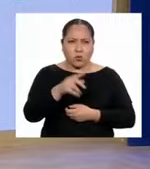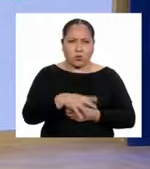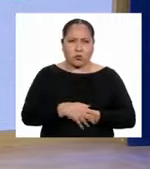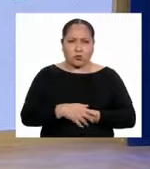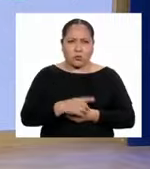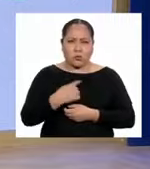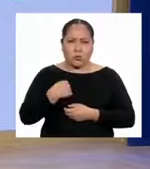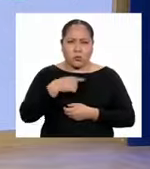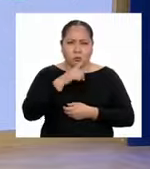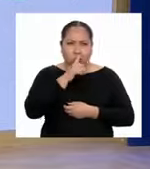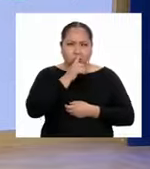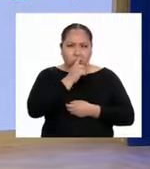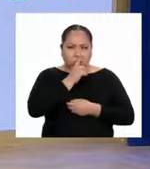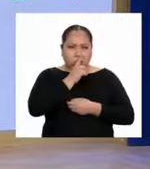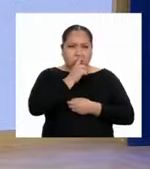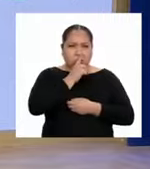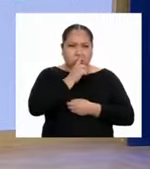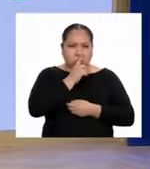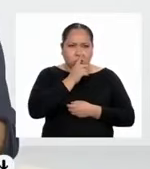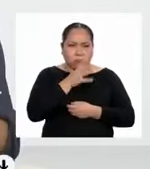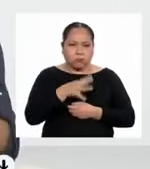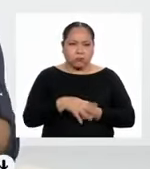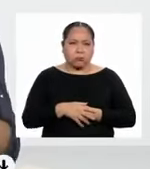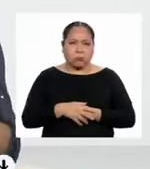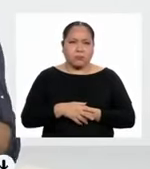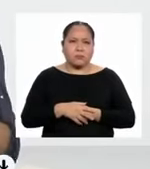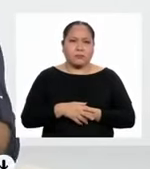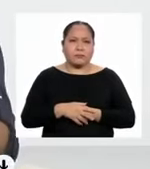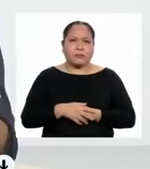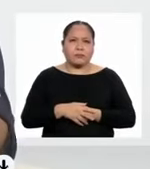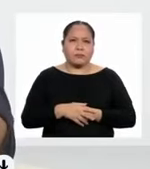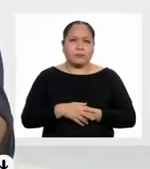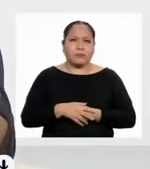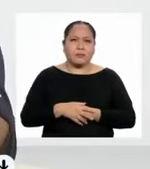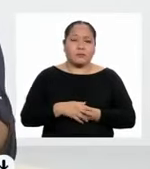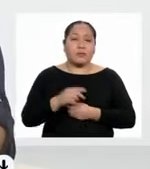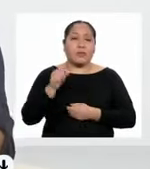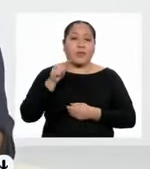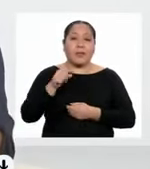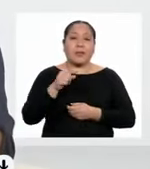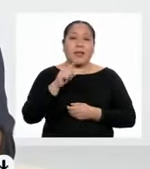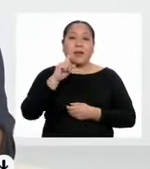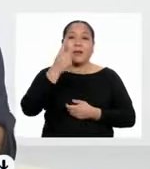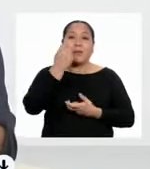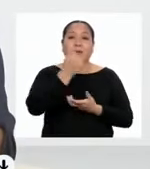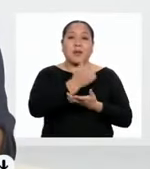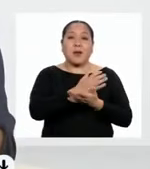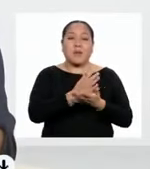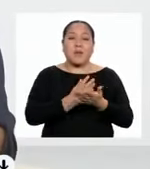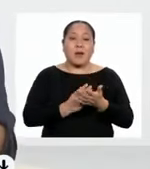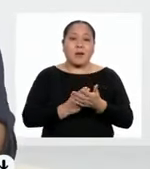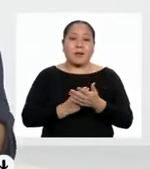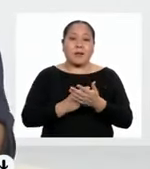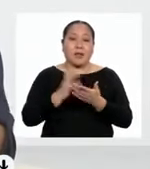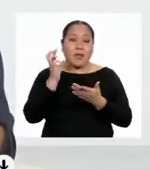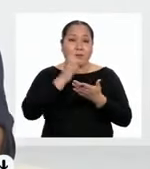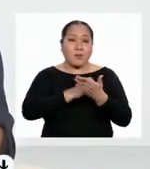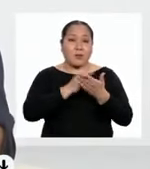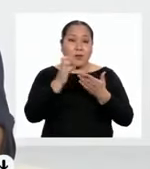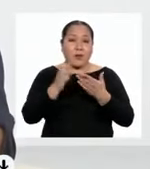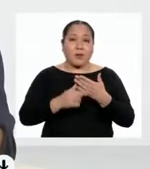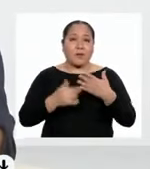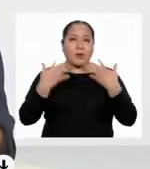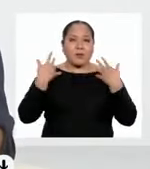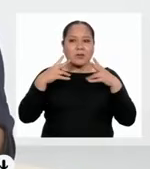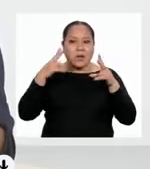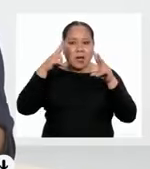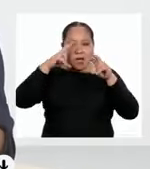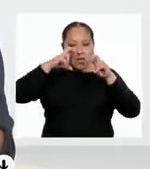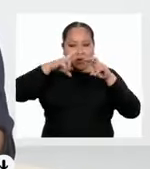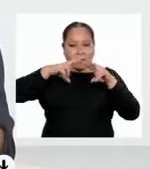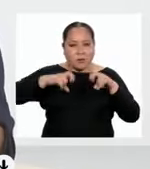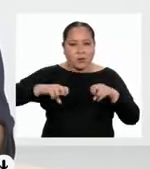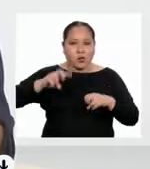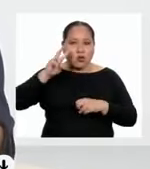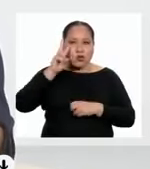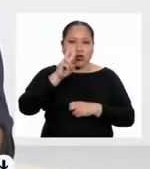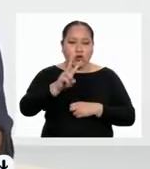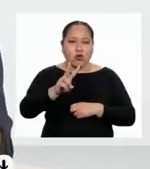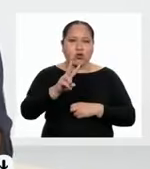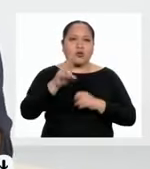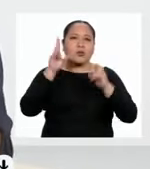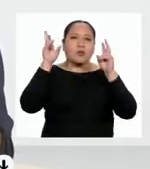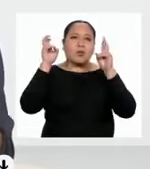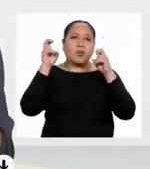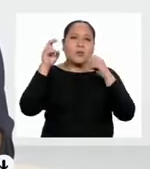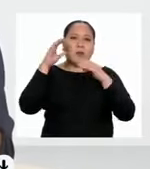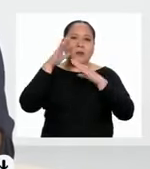no quedarme callado como un mimo. Recién estamos en la primera parte del programa y ya hemos analizado dos casos de